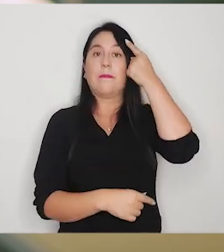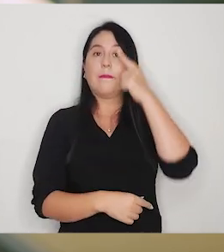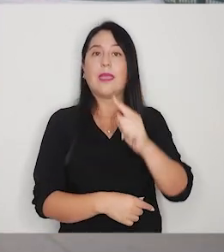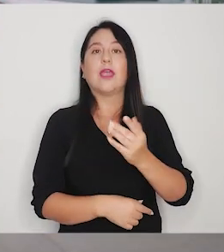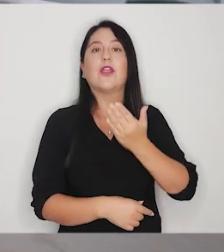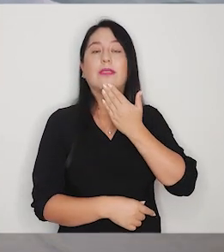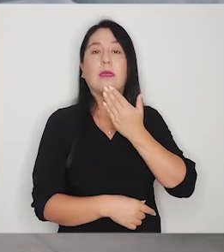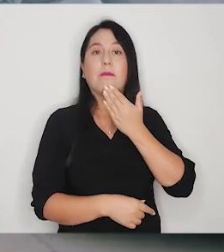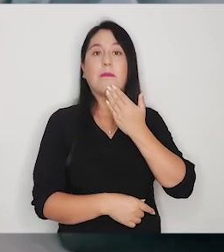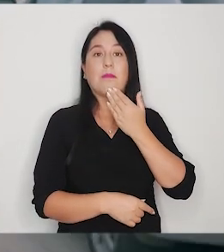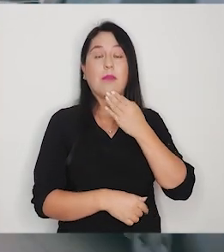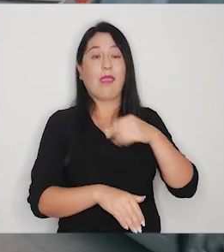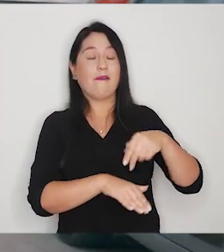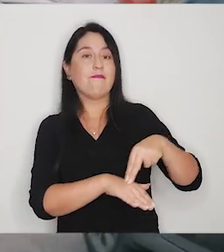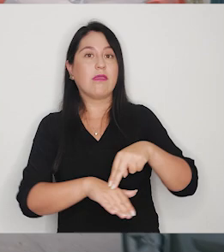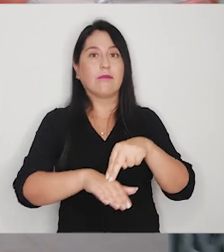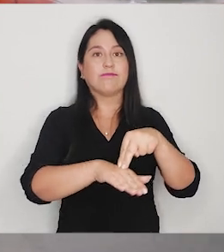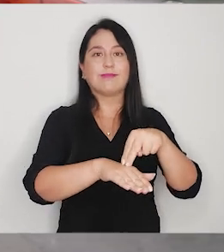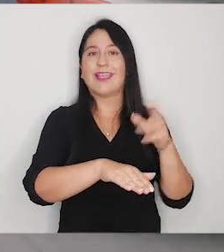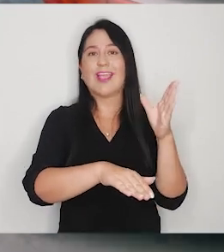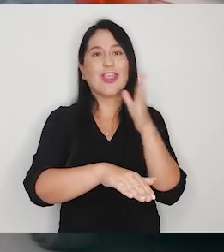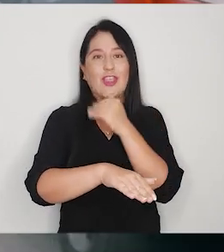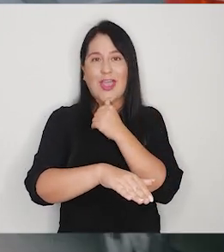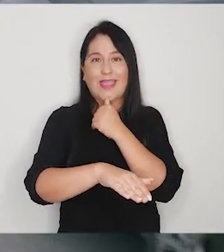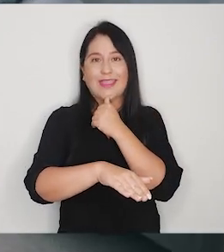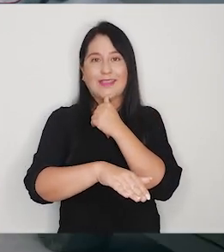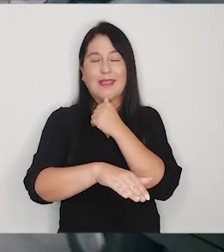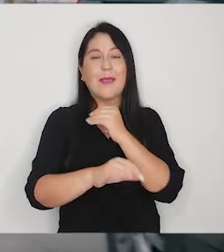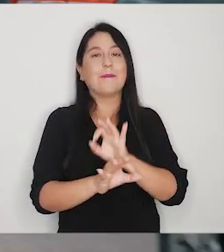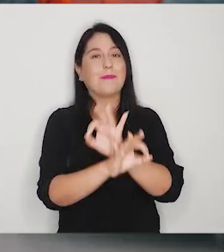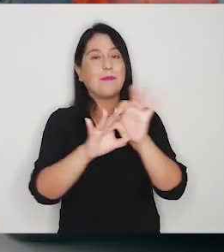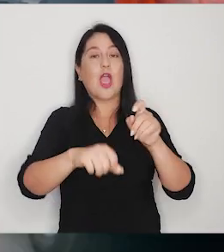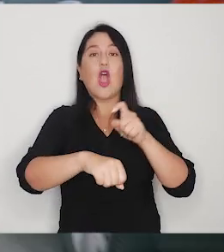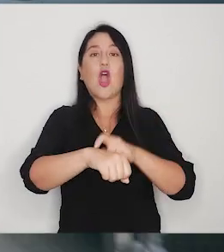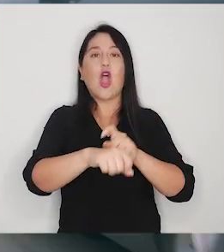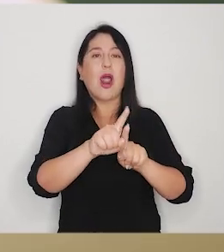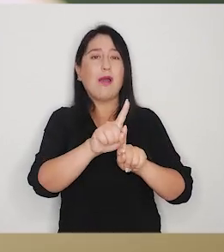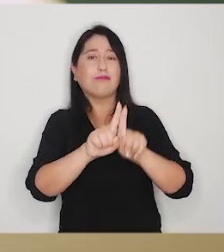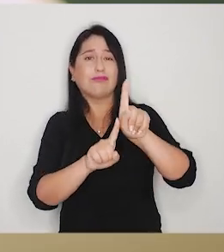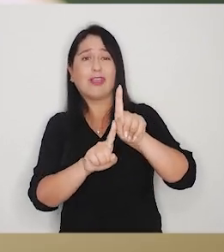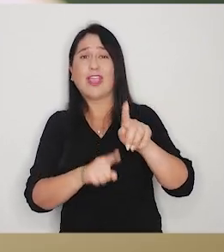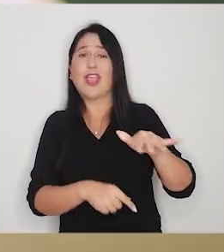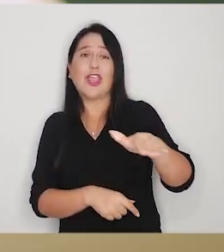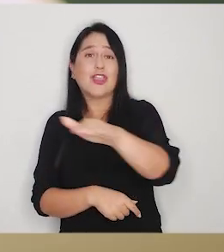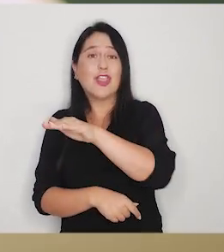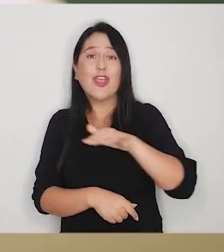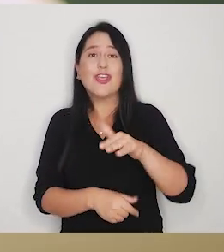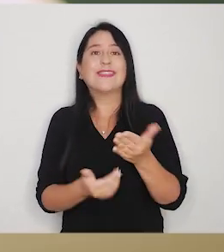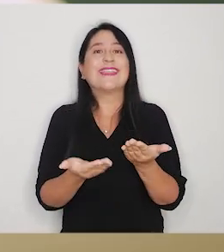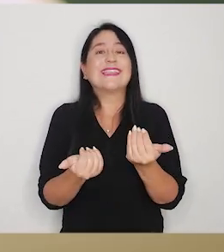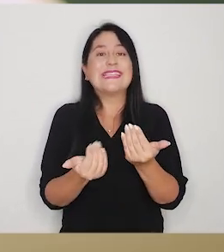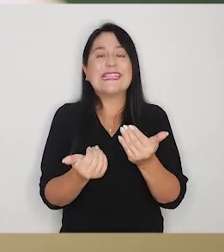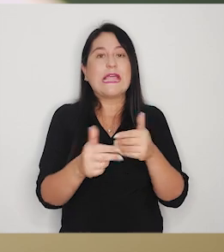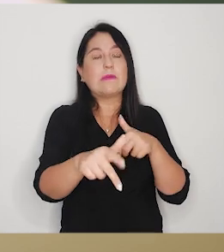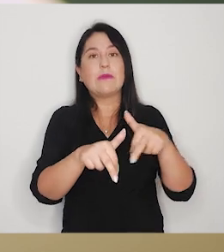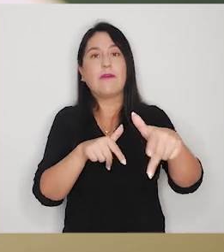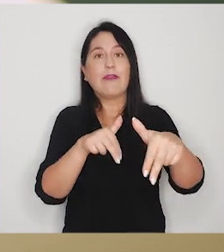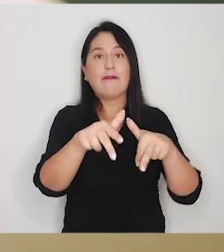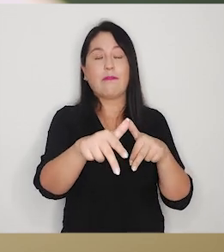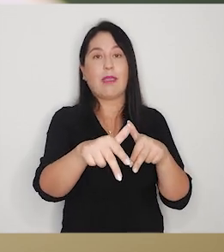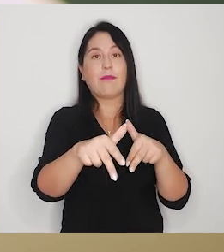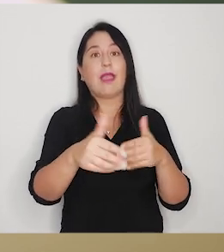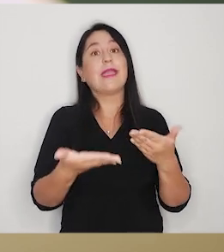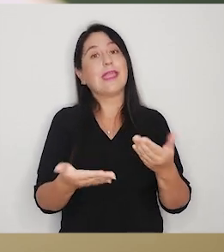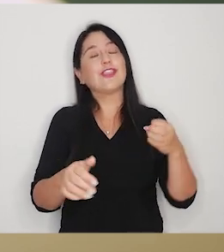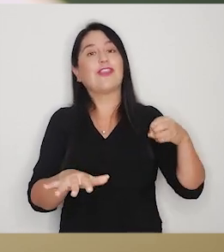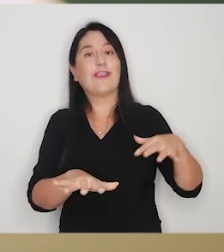se reducen, pero también hay viajes que simplemente no se van a realizar, especialmente en la hora punta es cuando todos nos queremos mover y eso